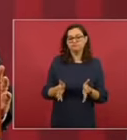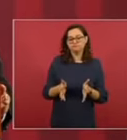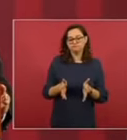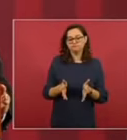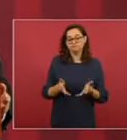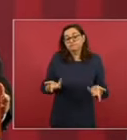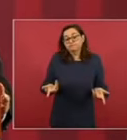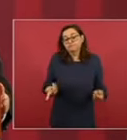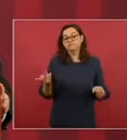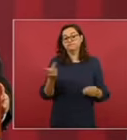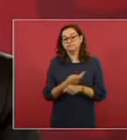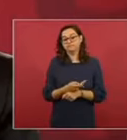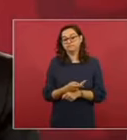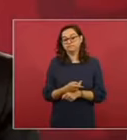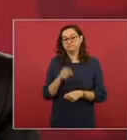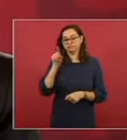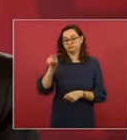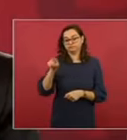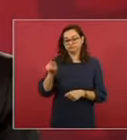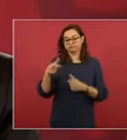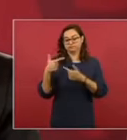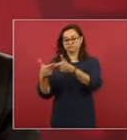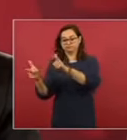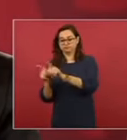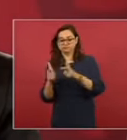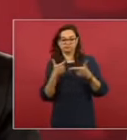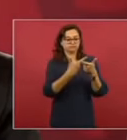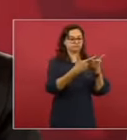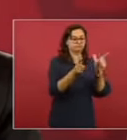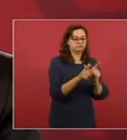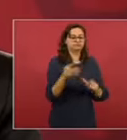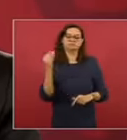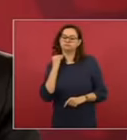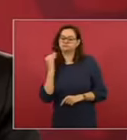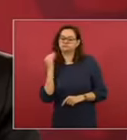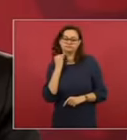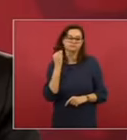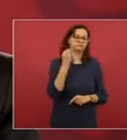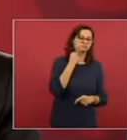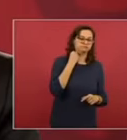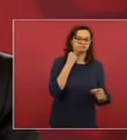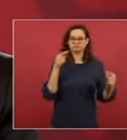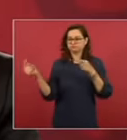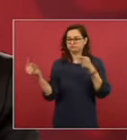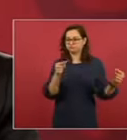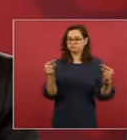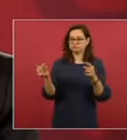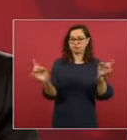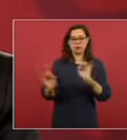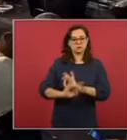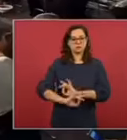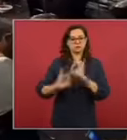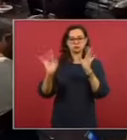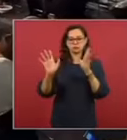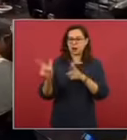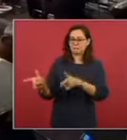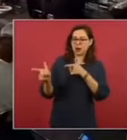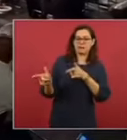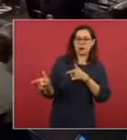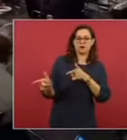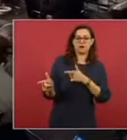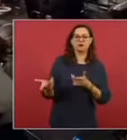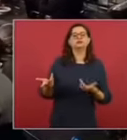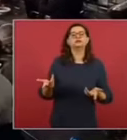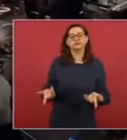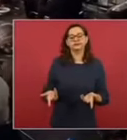dos grupos por el control de la cooperativa, abogados y demás, y esperemos que esto pueda resolverse no